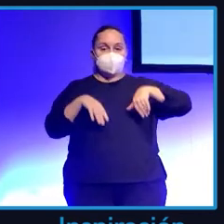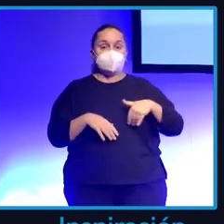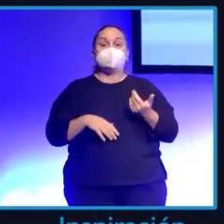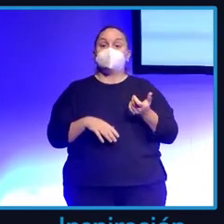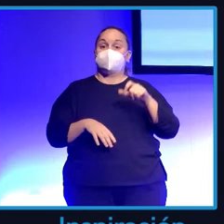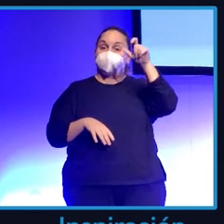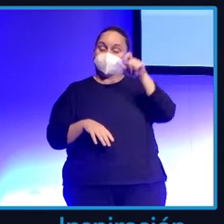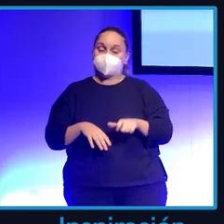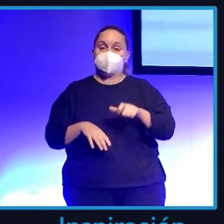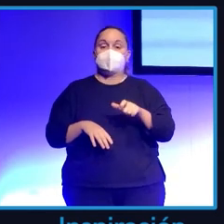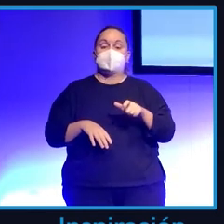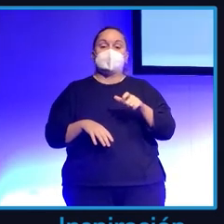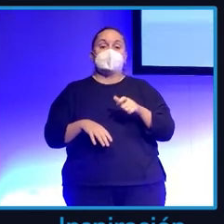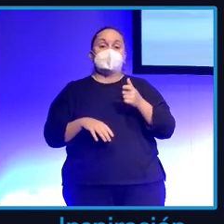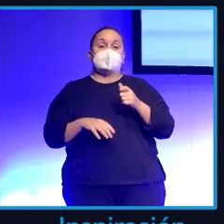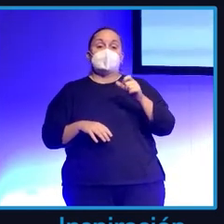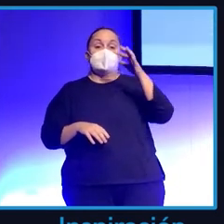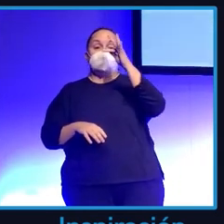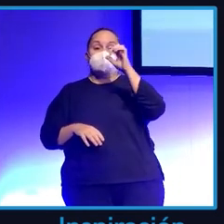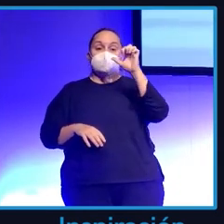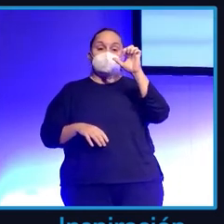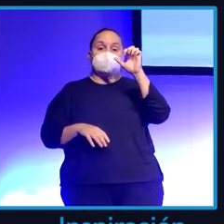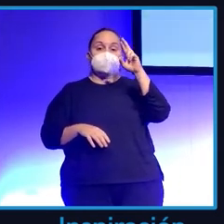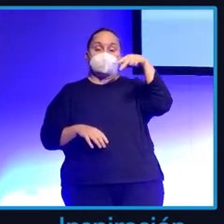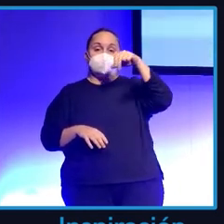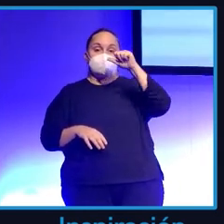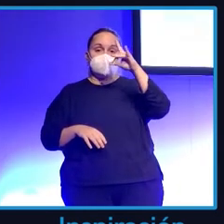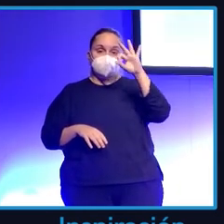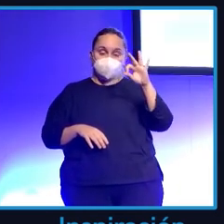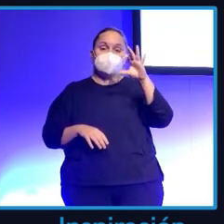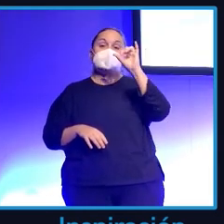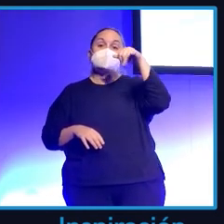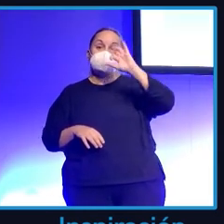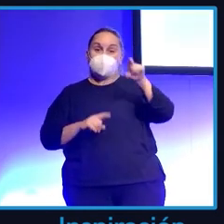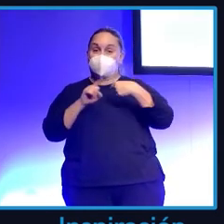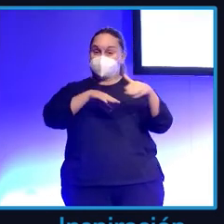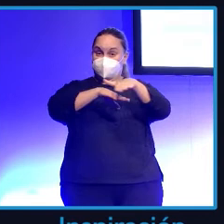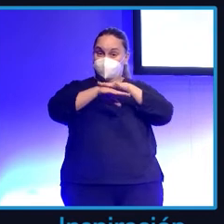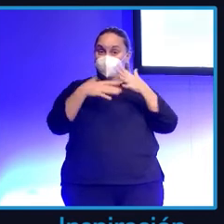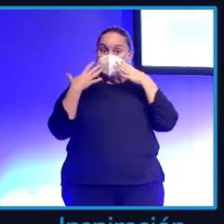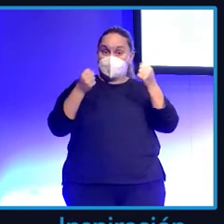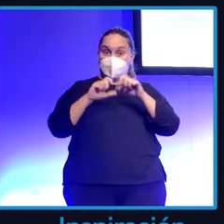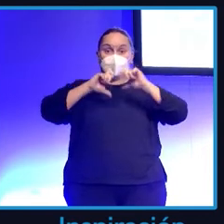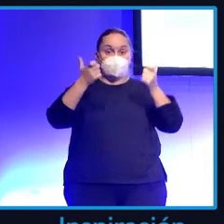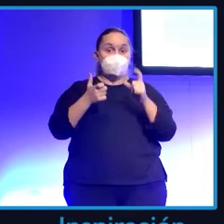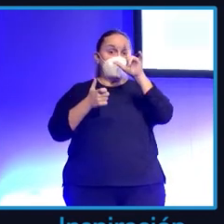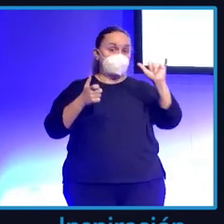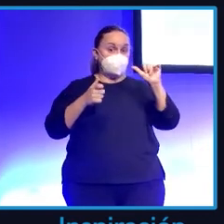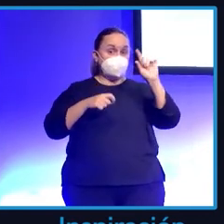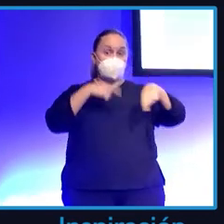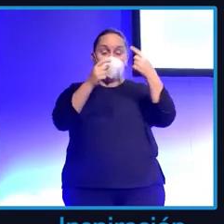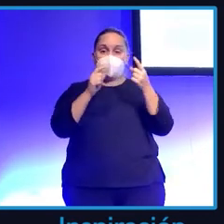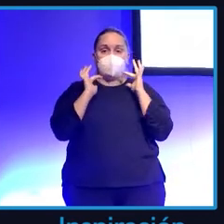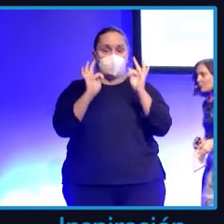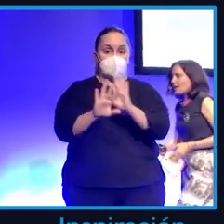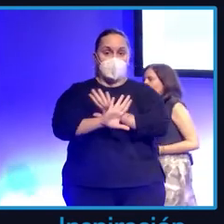Simón y Salvador Illa, pero luego ya no nos llamaron más. Eso fue otra charla. Bueno, el caso es que todo esto acaba en